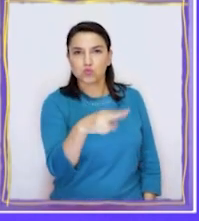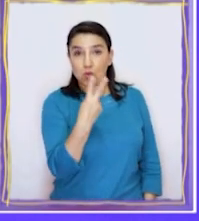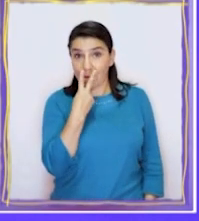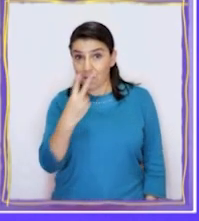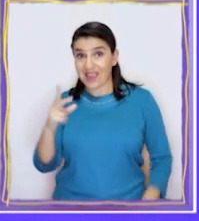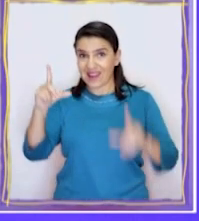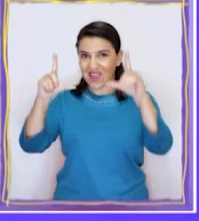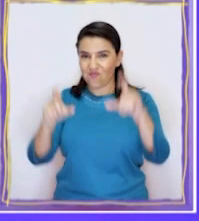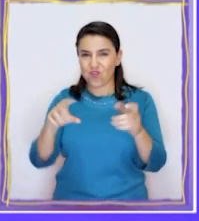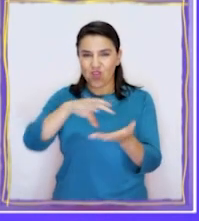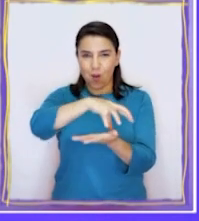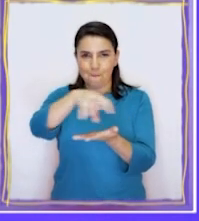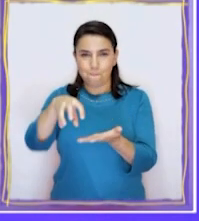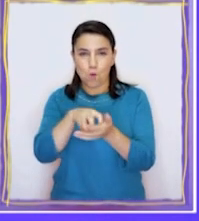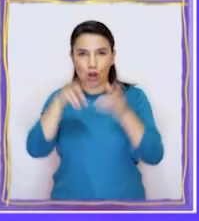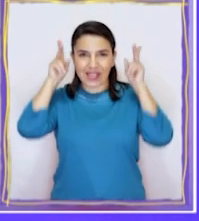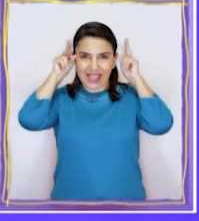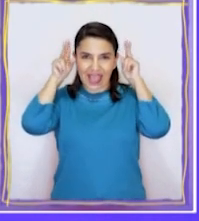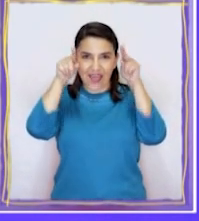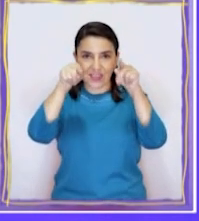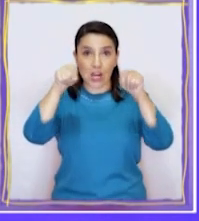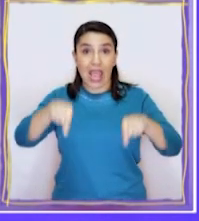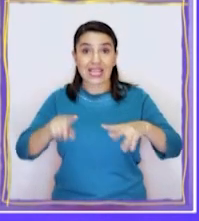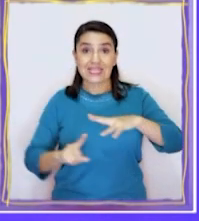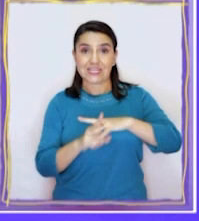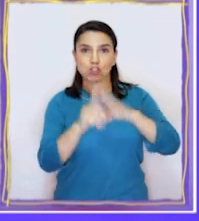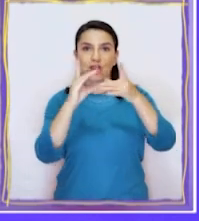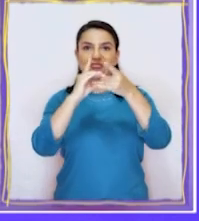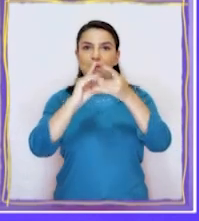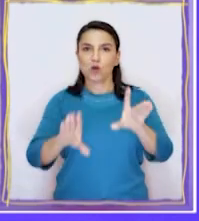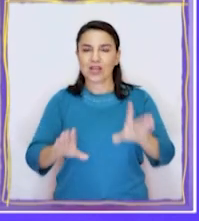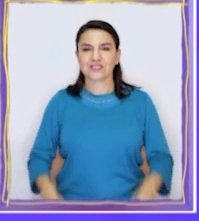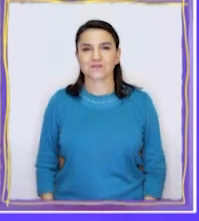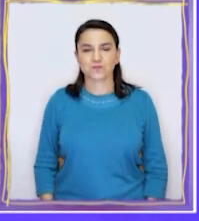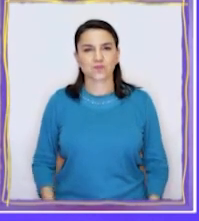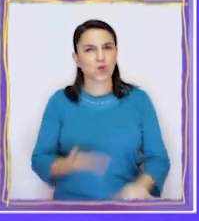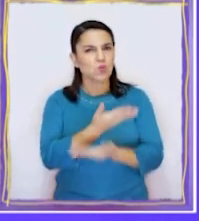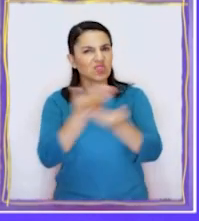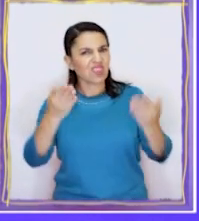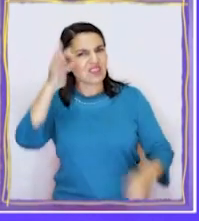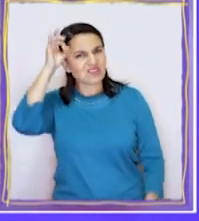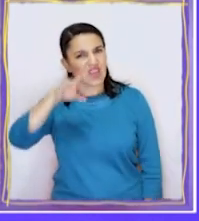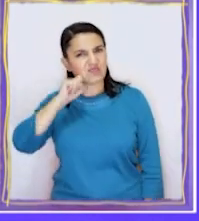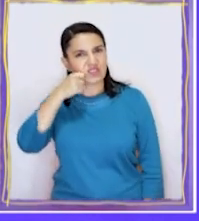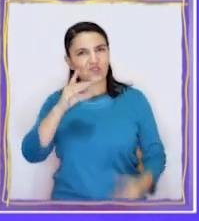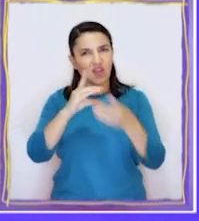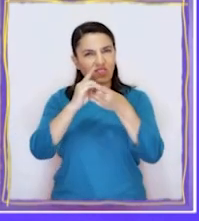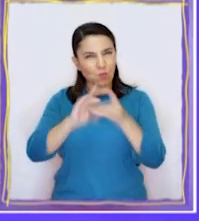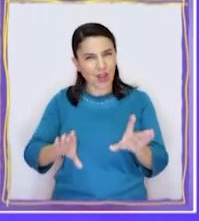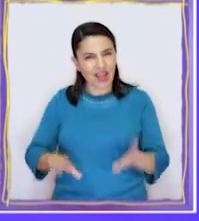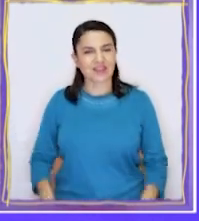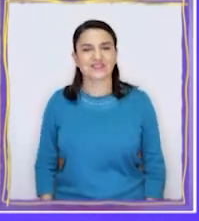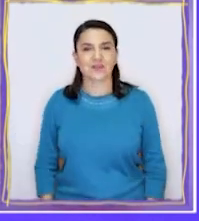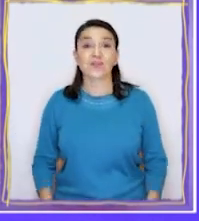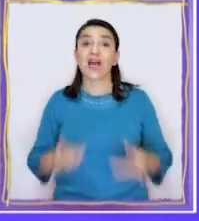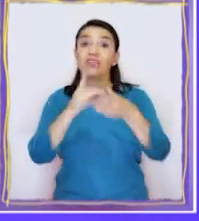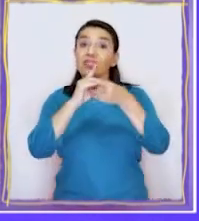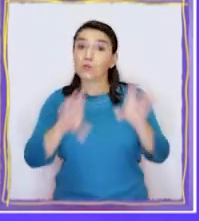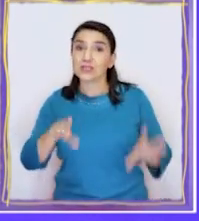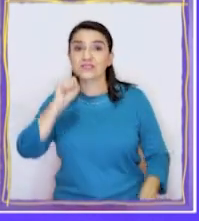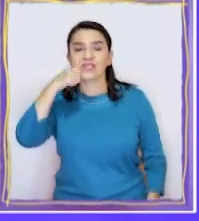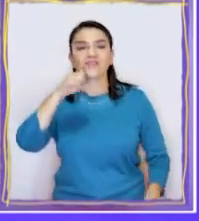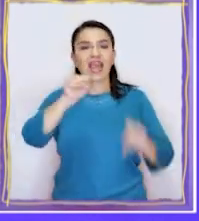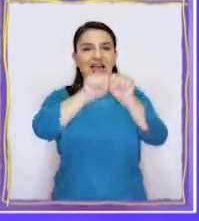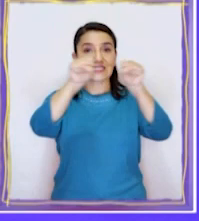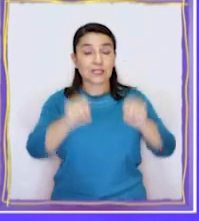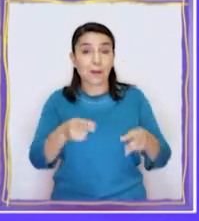Miren esa foto. Es la polis de Atenas. Fue donde nació la democracia. ¿Saben lo que es la democracia? Es el